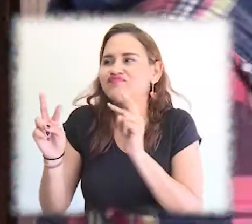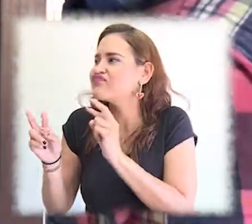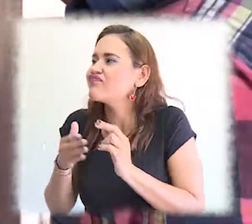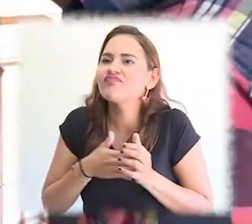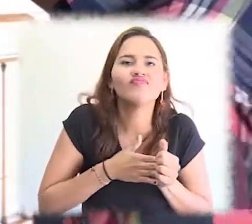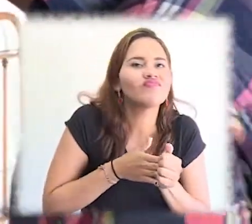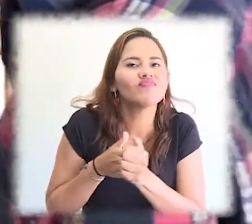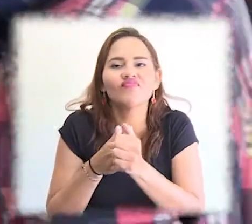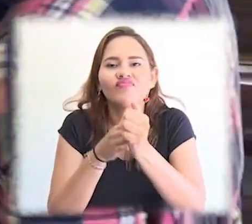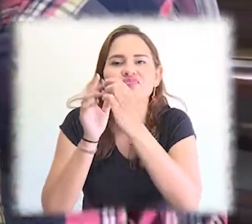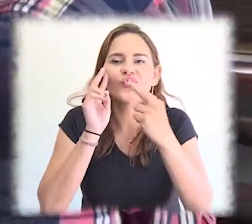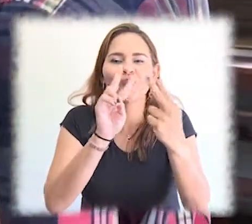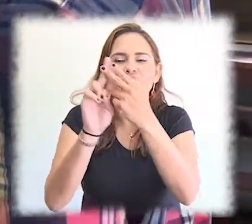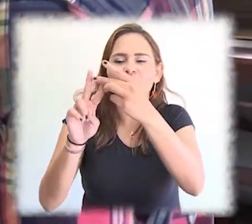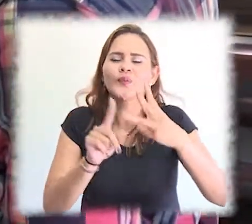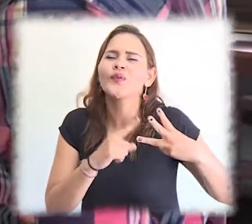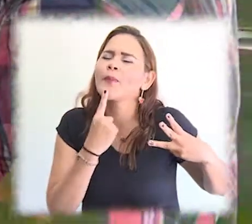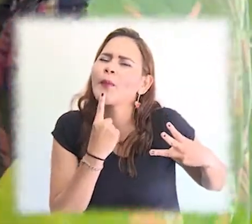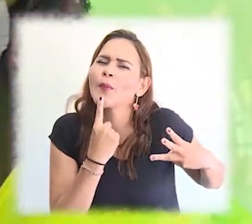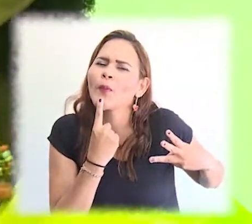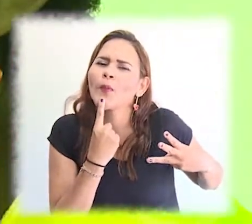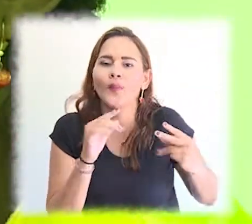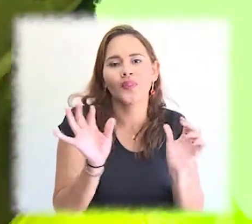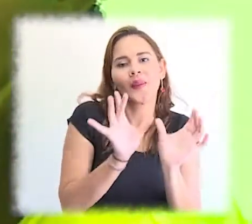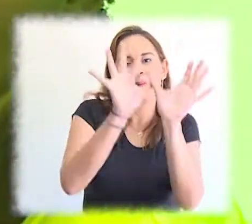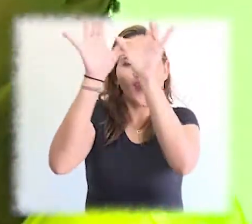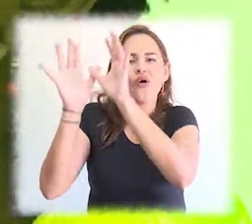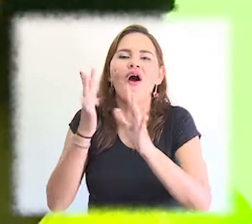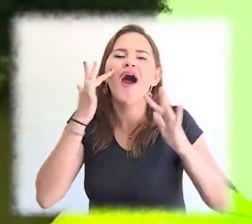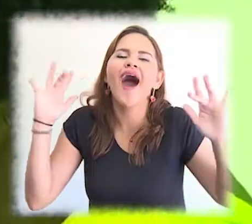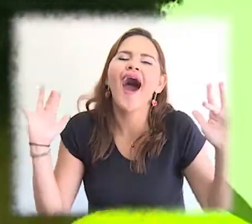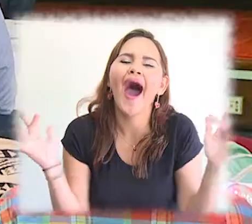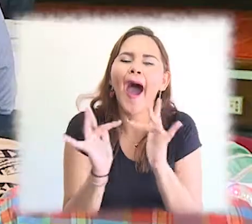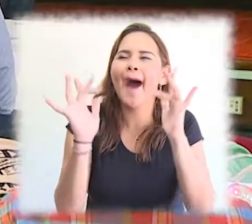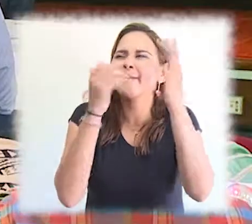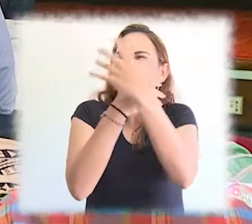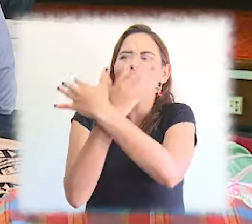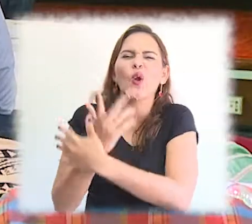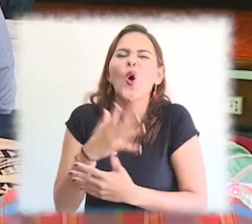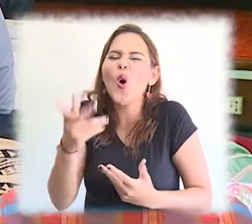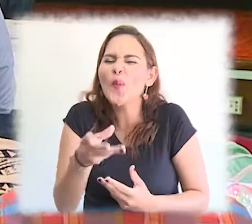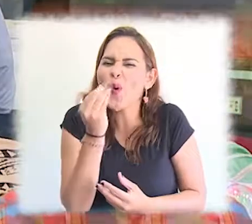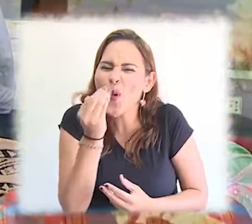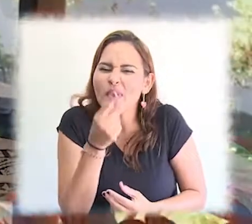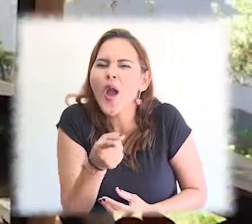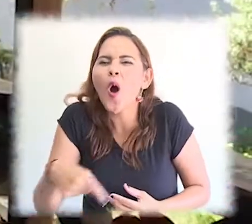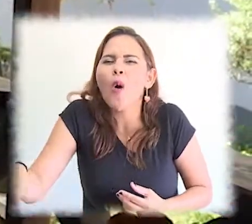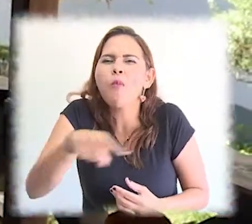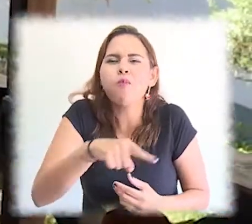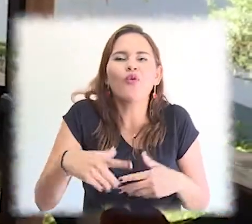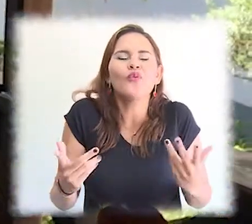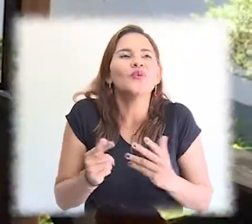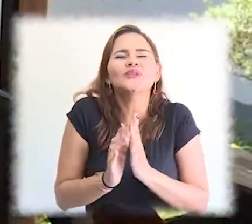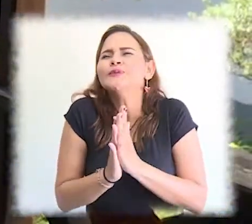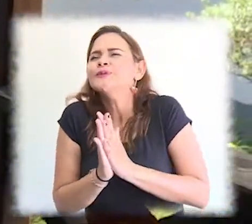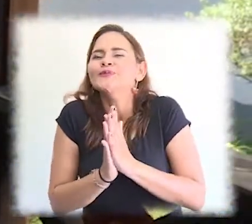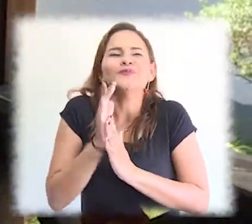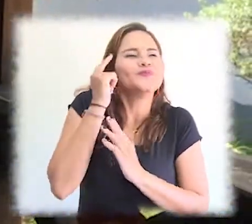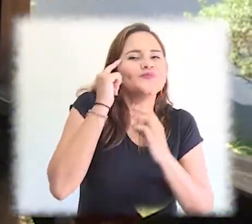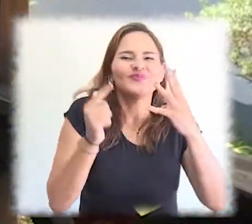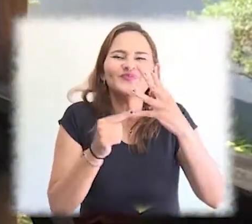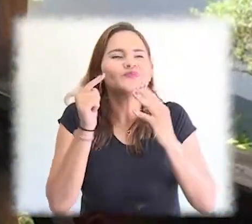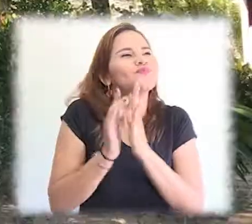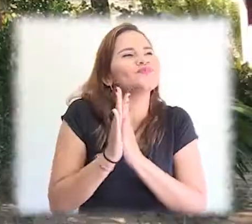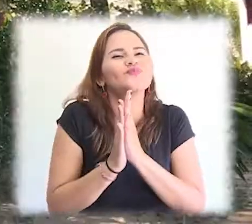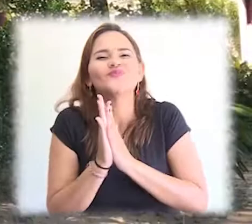culinarias de la región. Y añorar Macondo, que busca consolidar una fidelización entre el turista y la ruta, que provoque